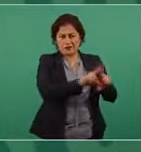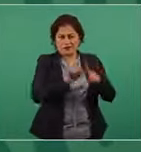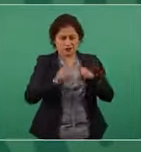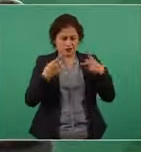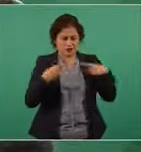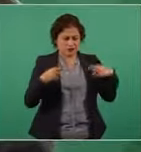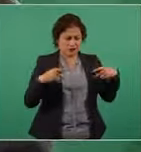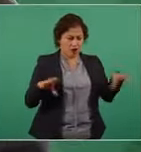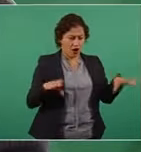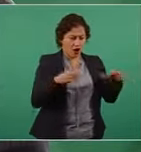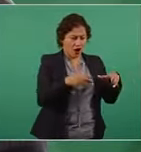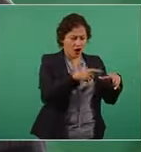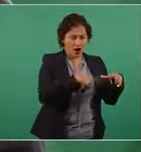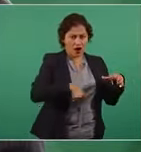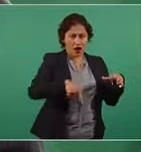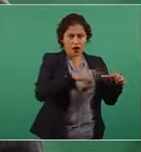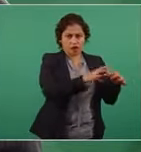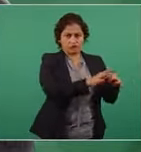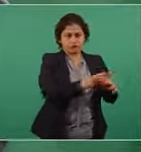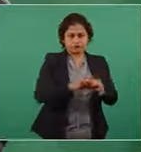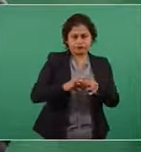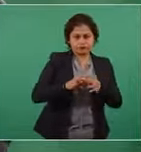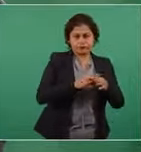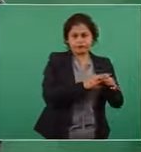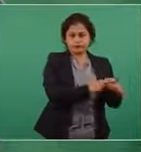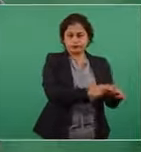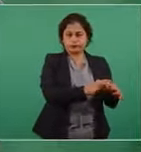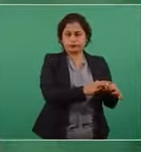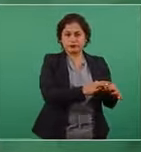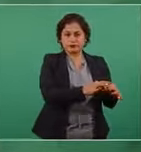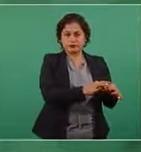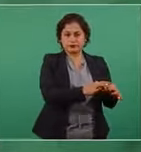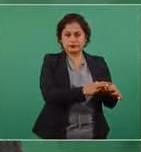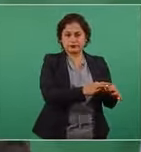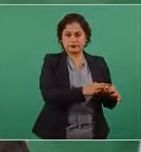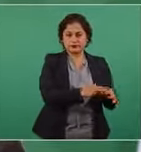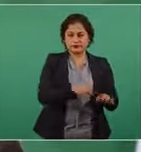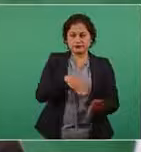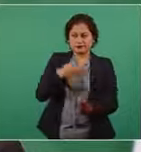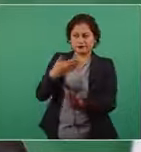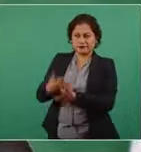como hubiese podido salir adelante